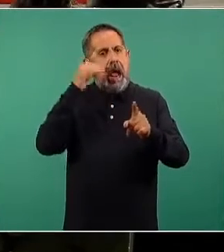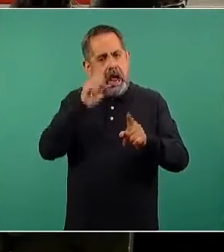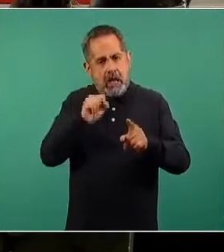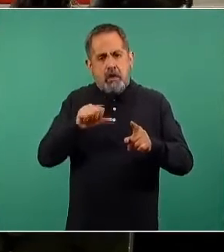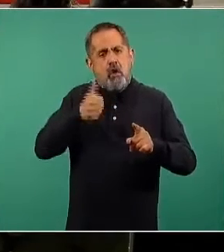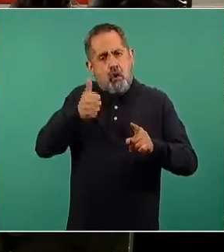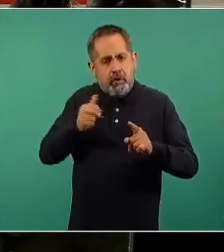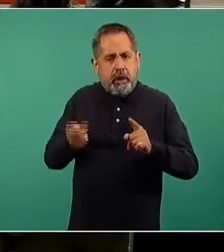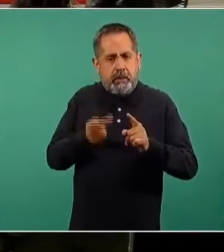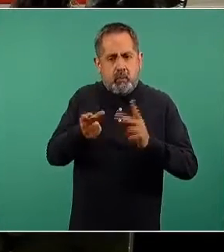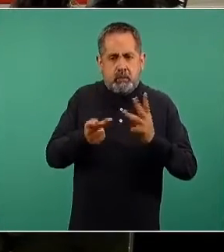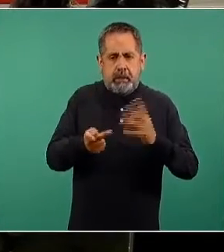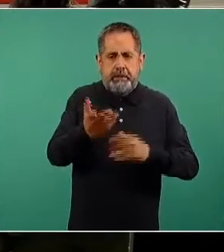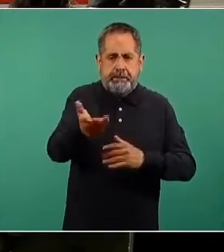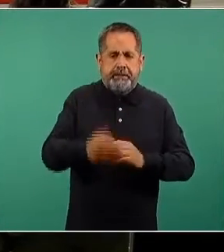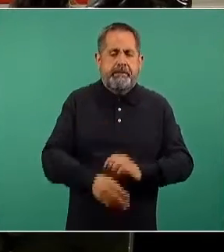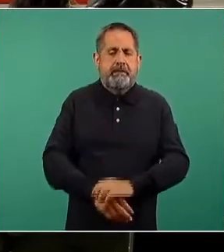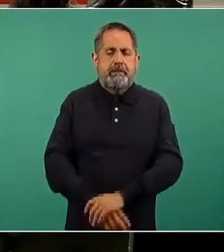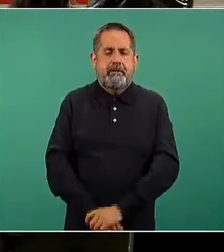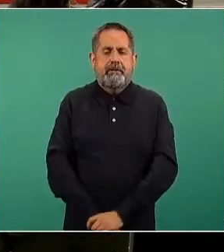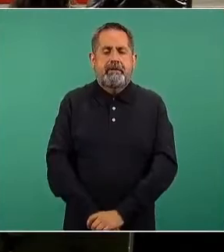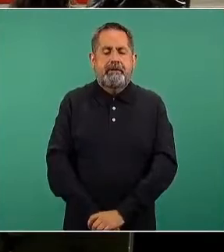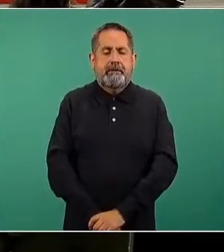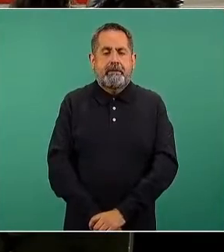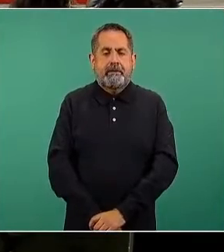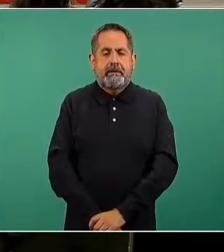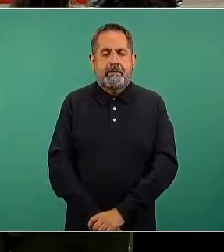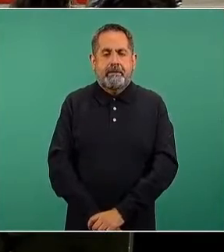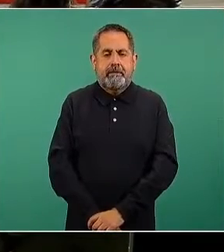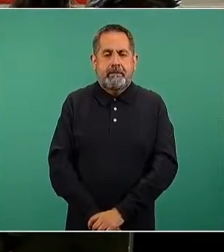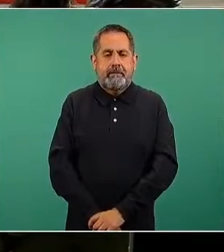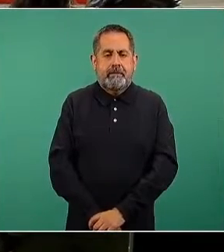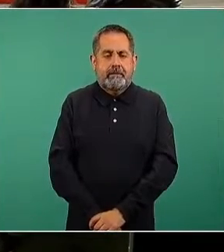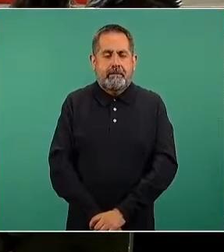elaborar sobre la materia. Por favor.